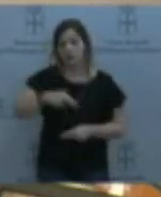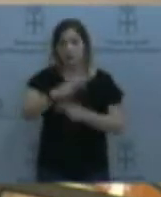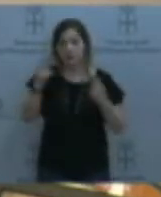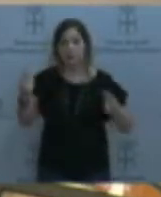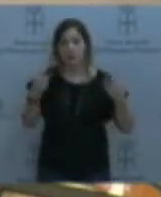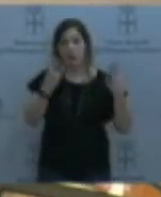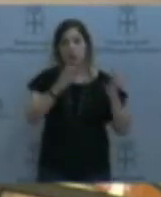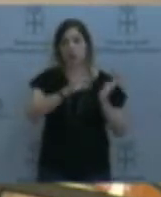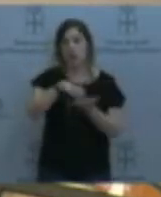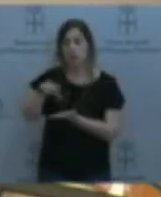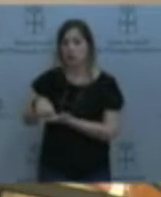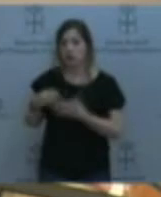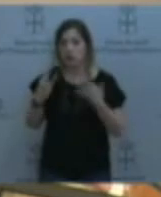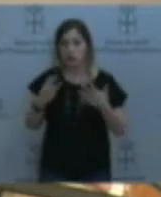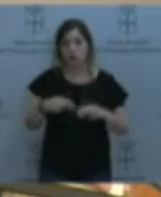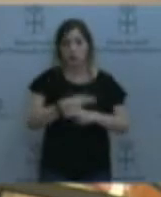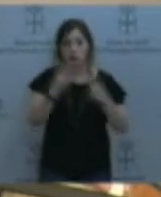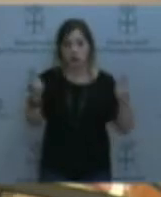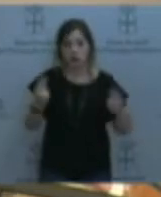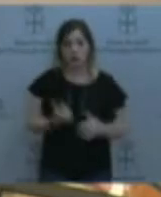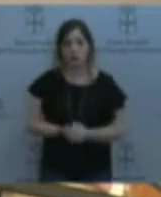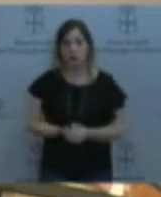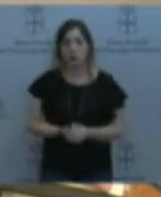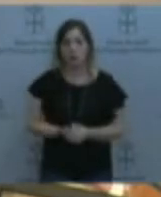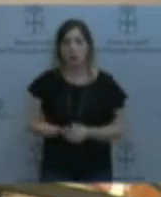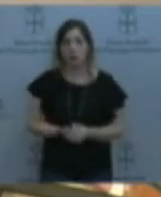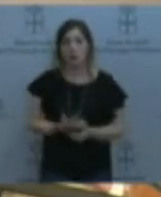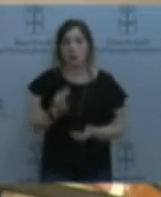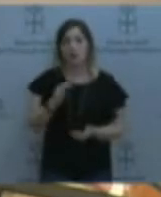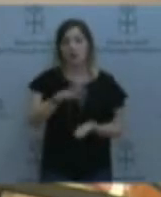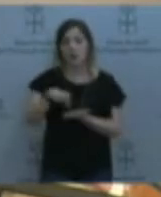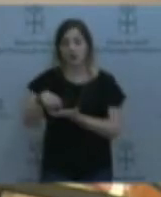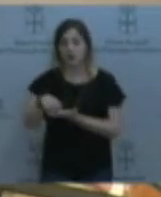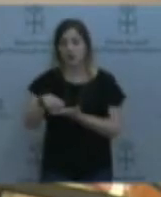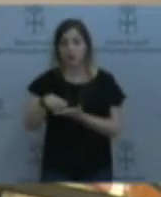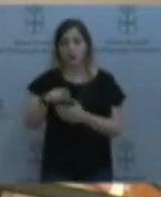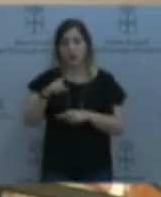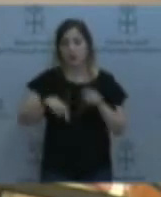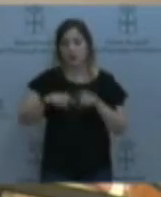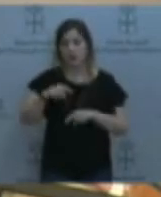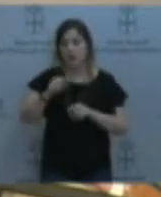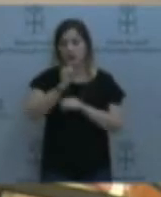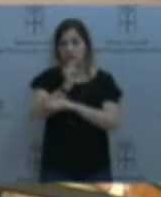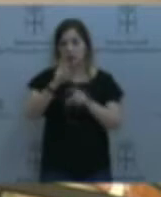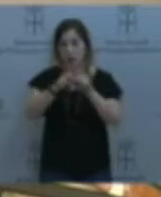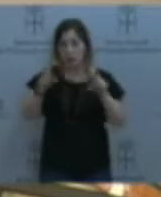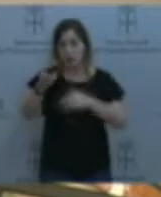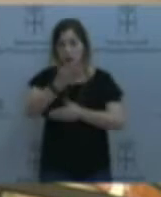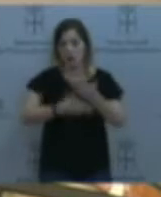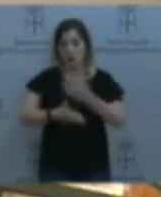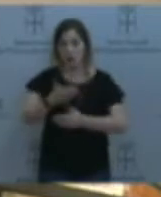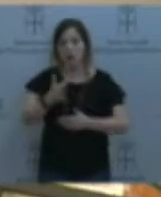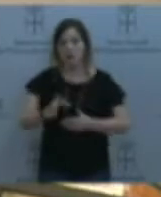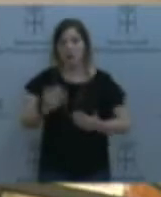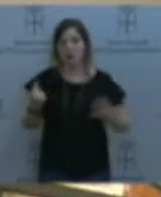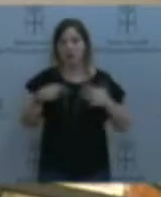y tenemos centros dependientes de instituciones colaboradoras de la integridad, de integración familiar. Todos ellos tienen que estar